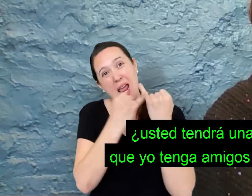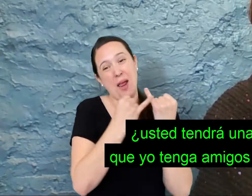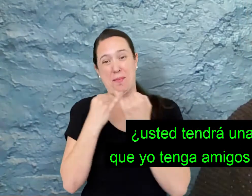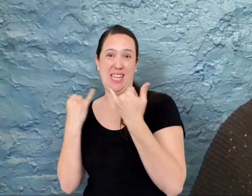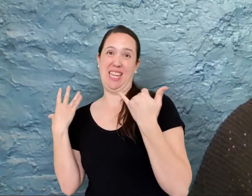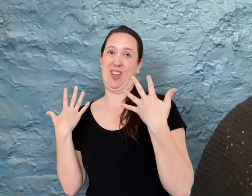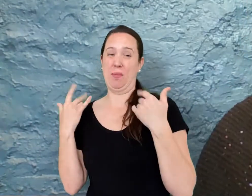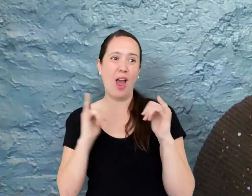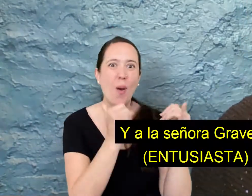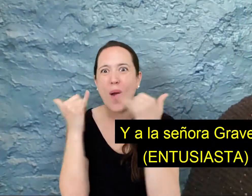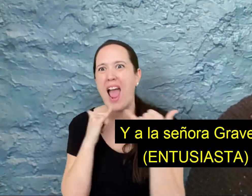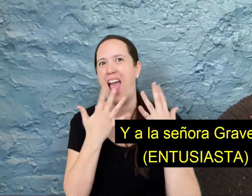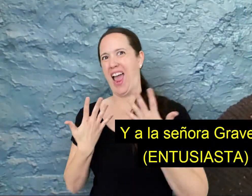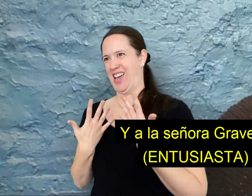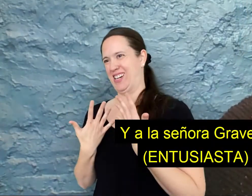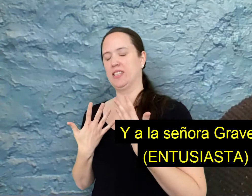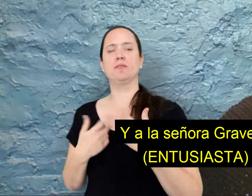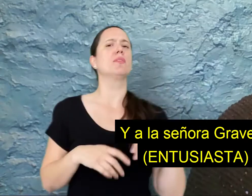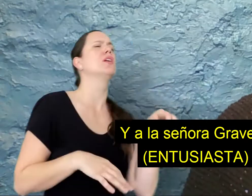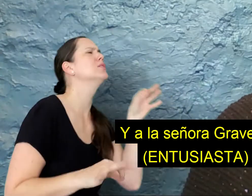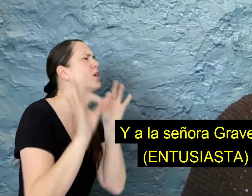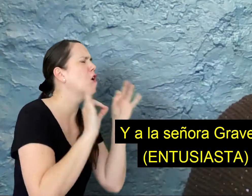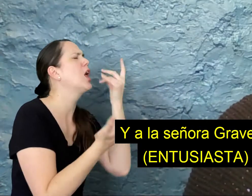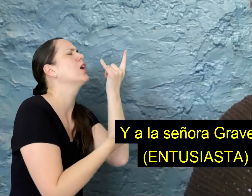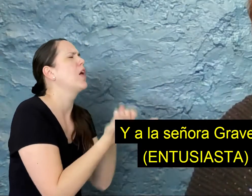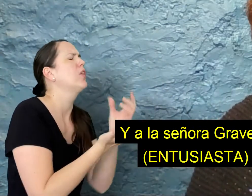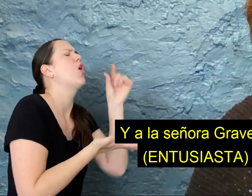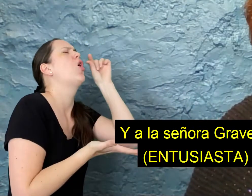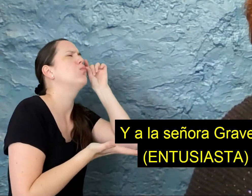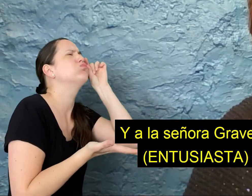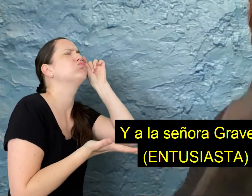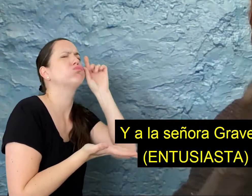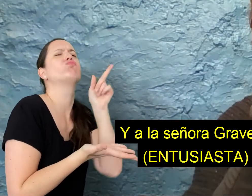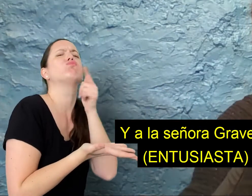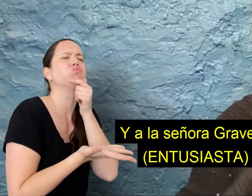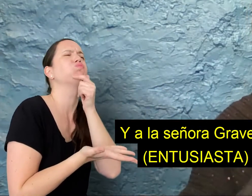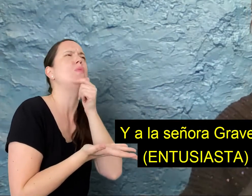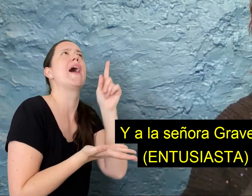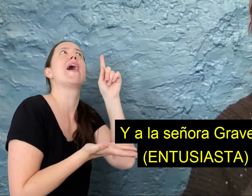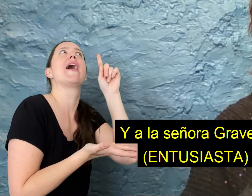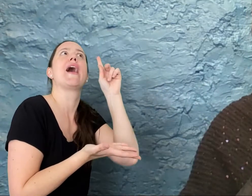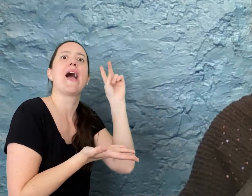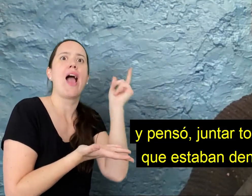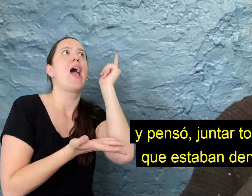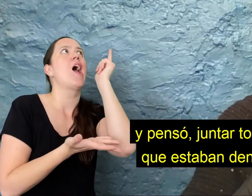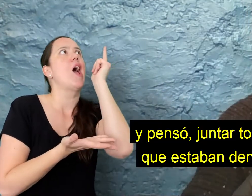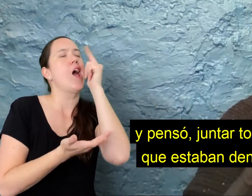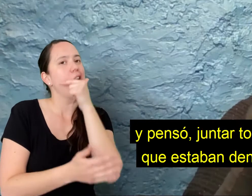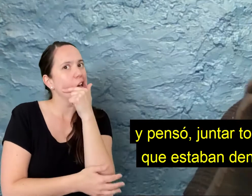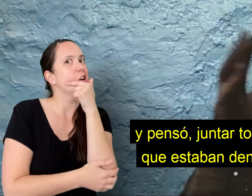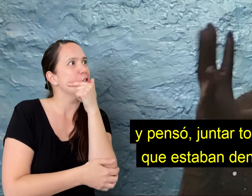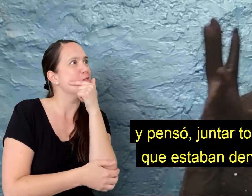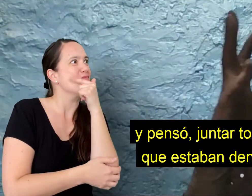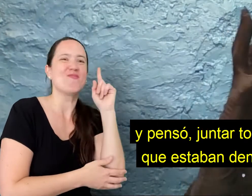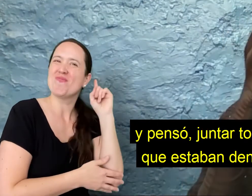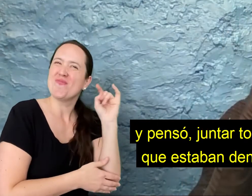Y a la señora gravedad se le ocurrió una gran idea y pensó